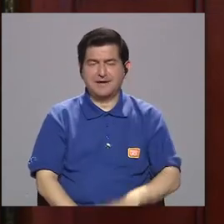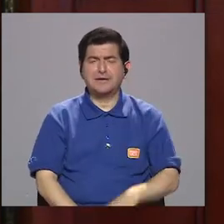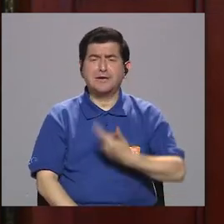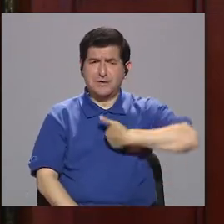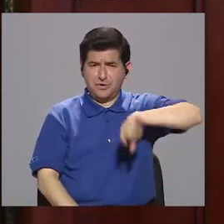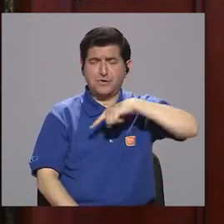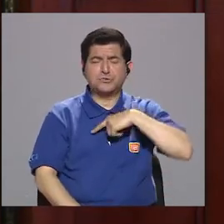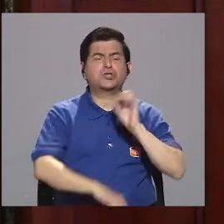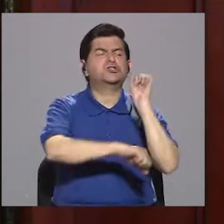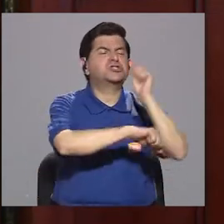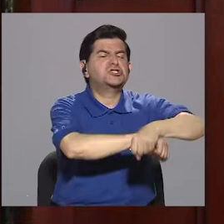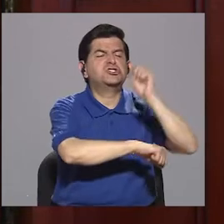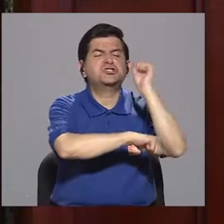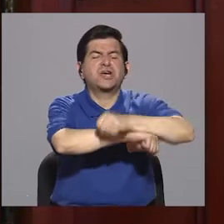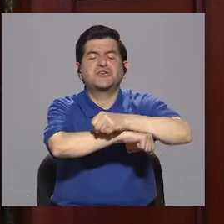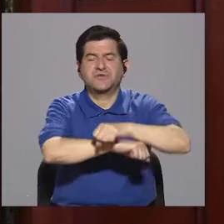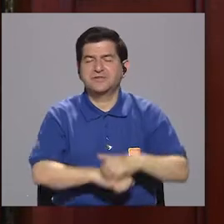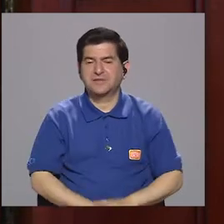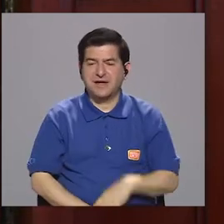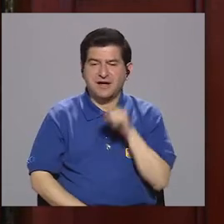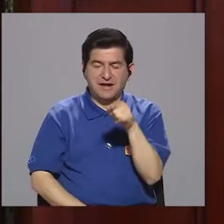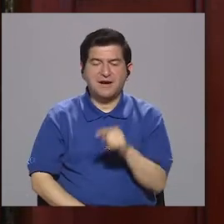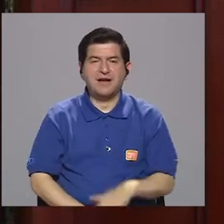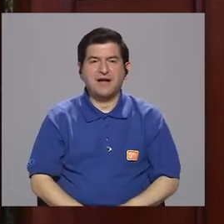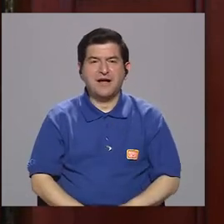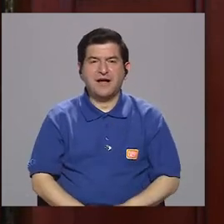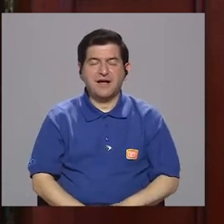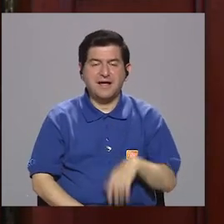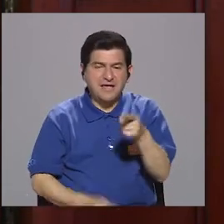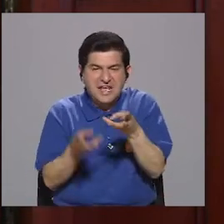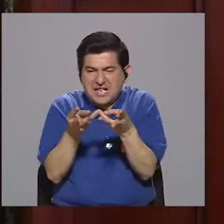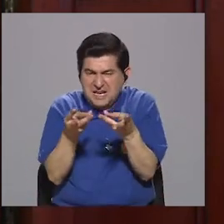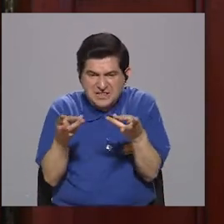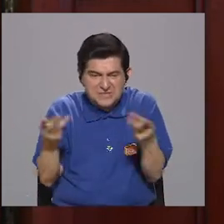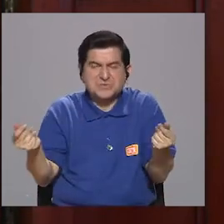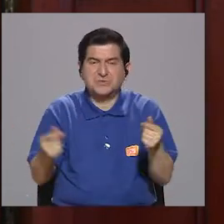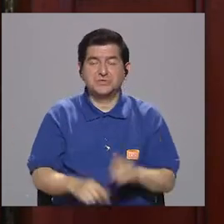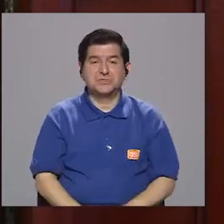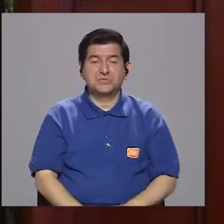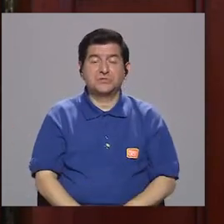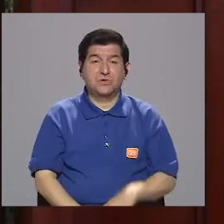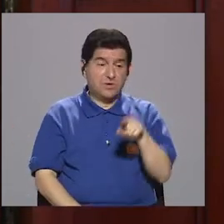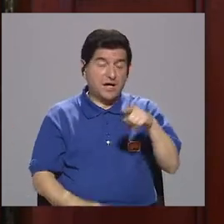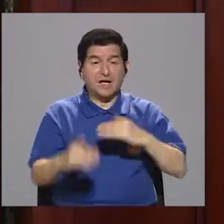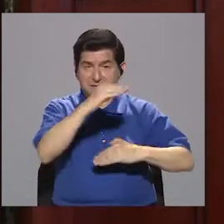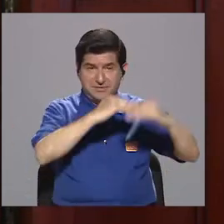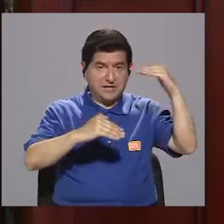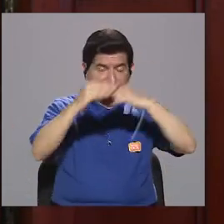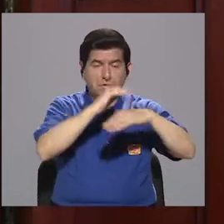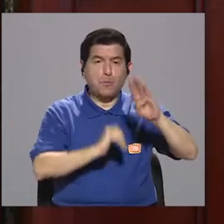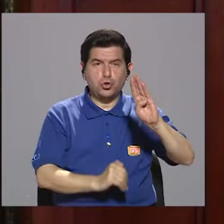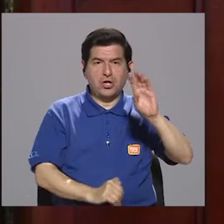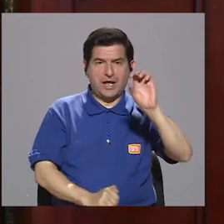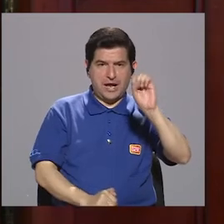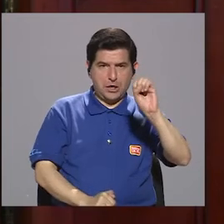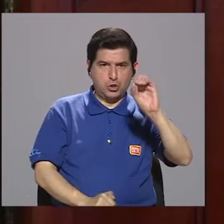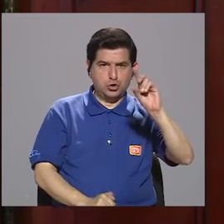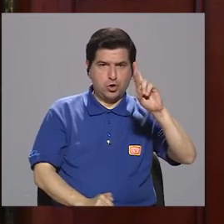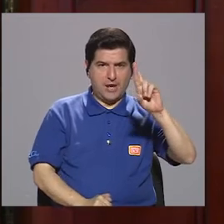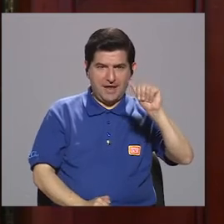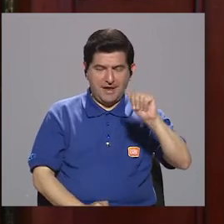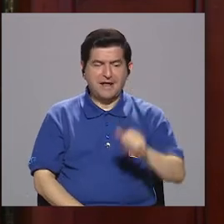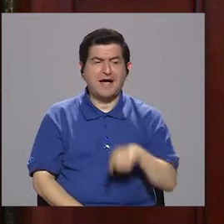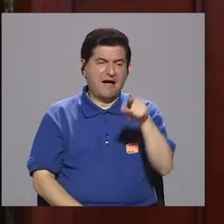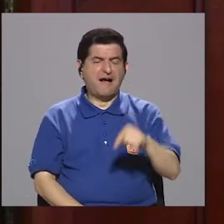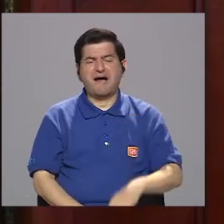correcta, le hemos venido ganando espacios a la degradación. La Botica Solera fue un inmueble que estuvo